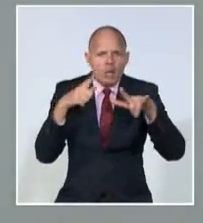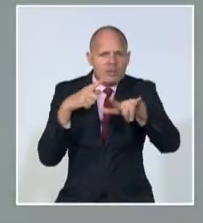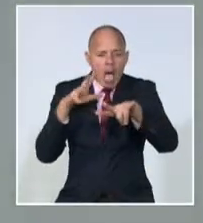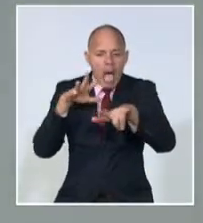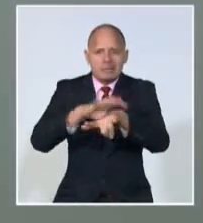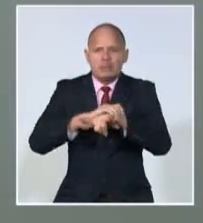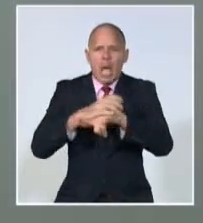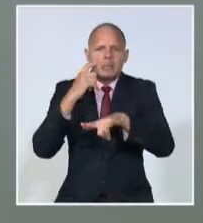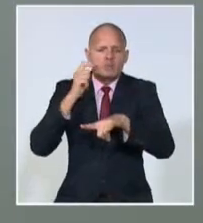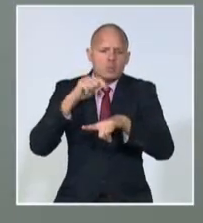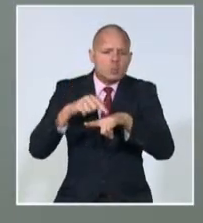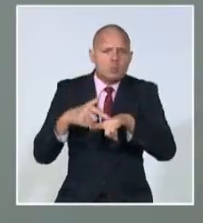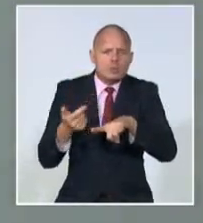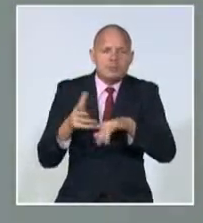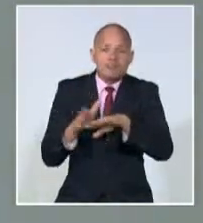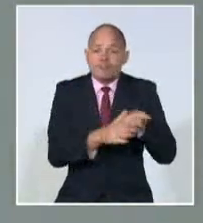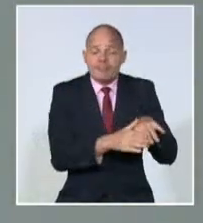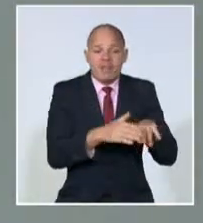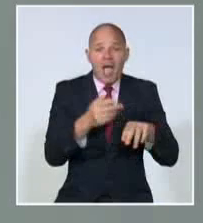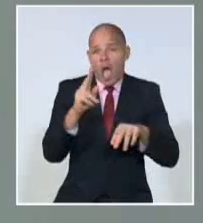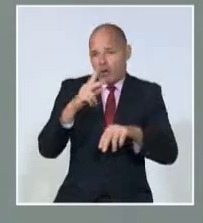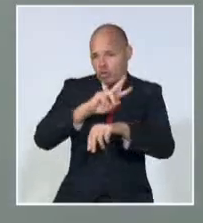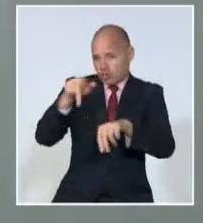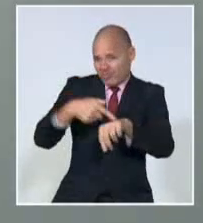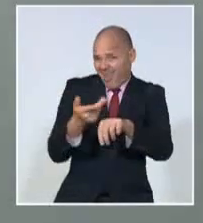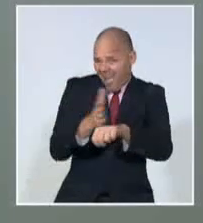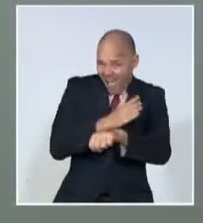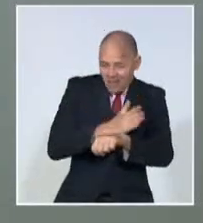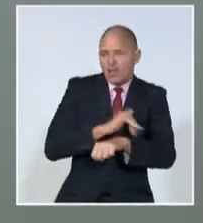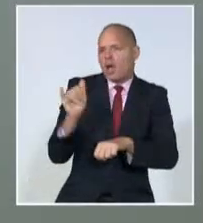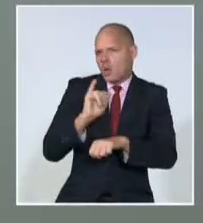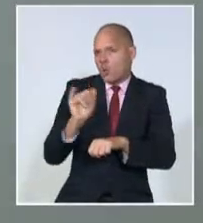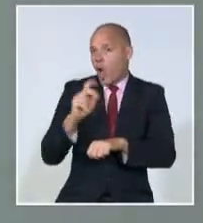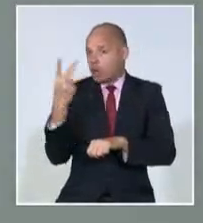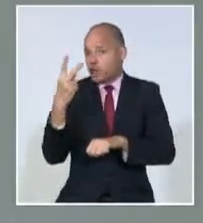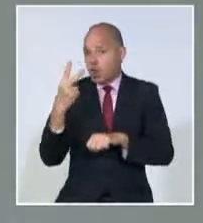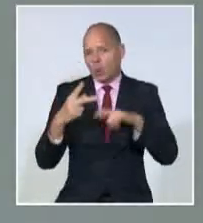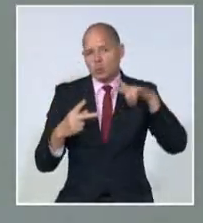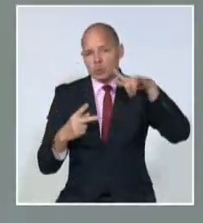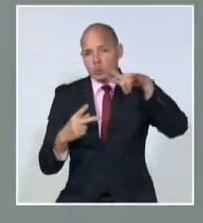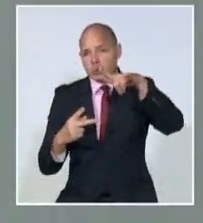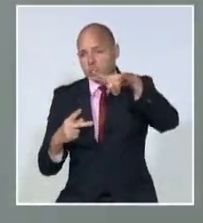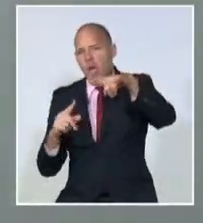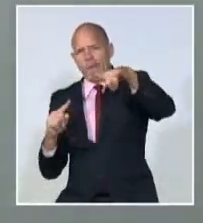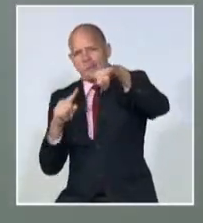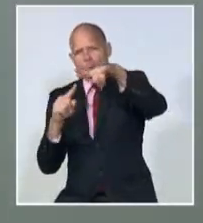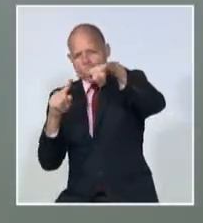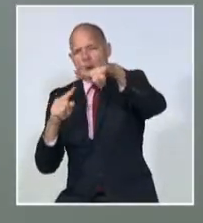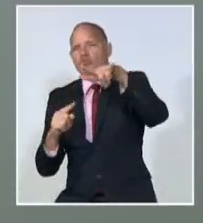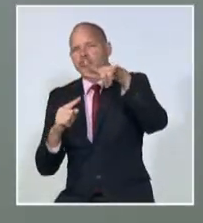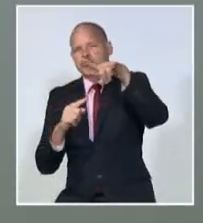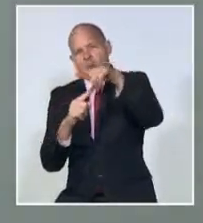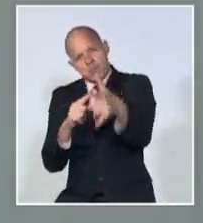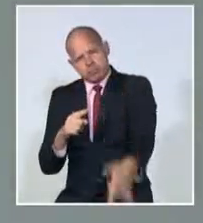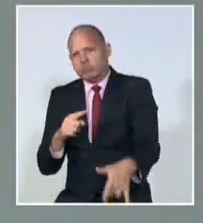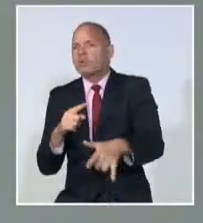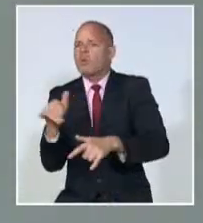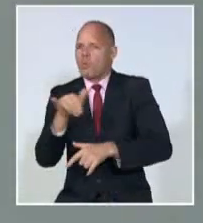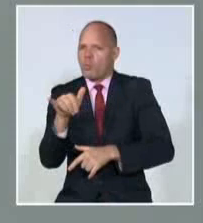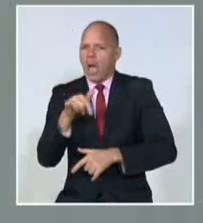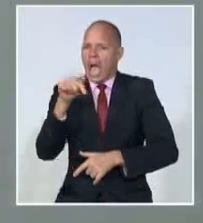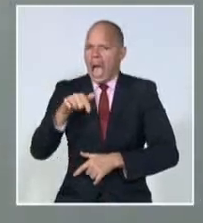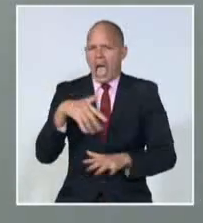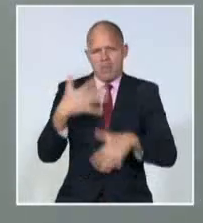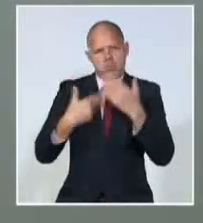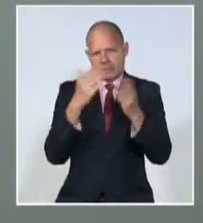antiaérea derribó otros dos artefactos ucranianos que se dirigían hacia Kursk. En la acción tampoco se reportaron daños colaterales.